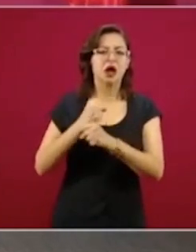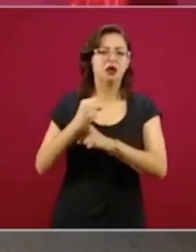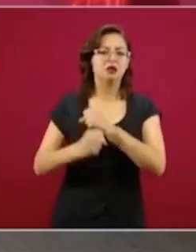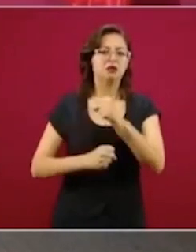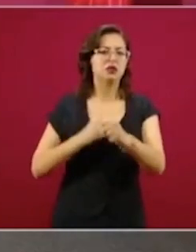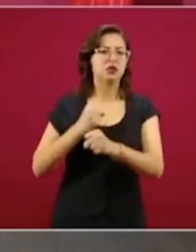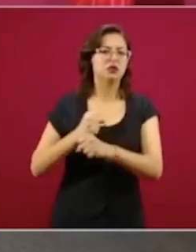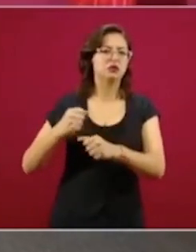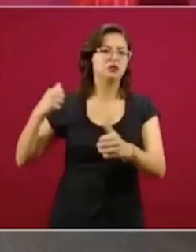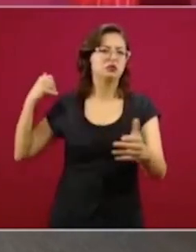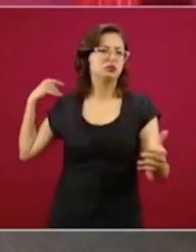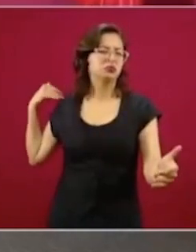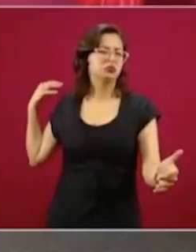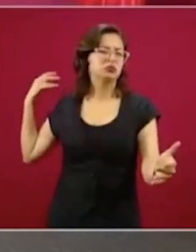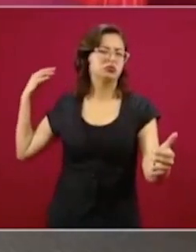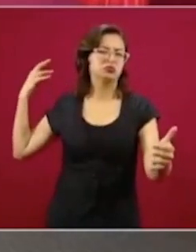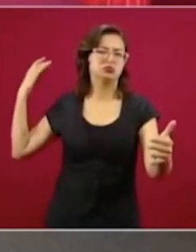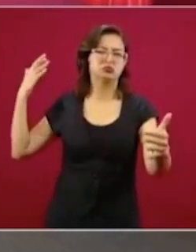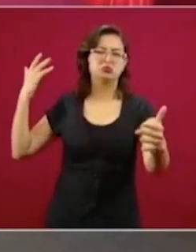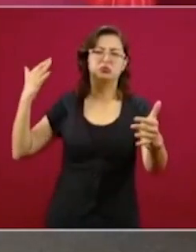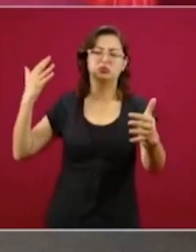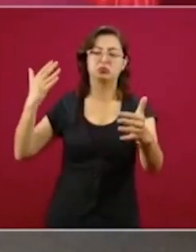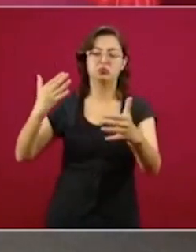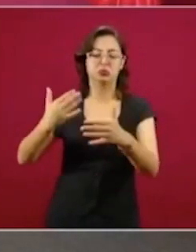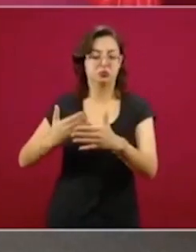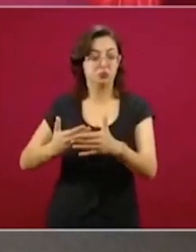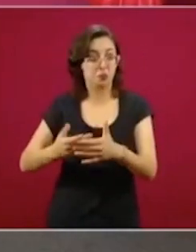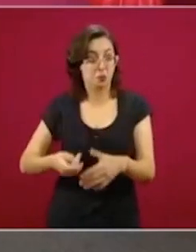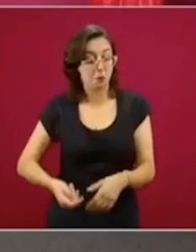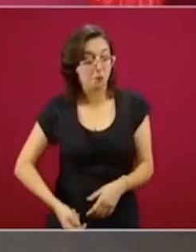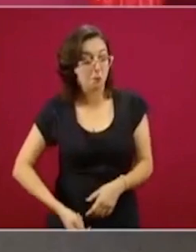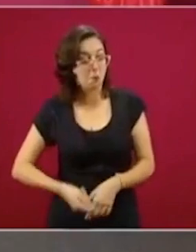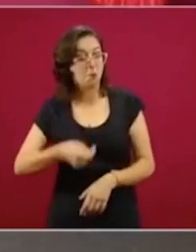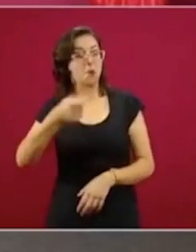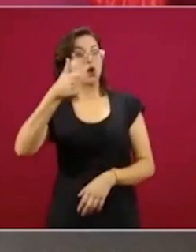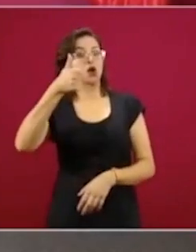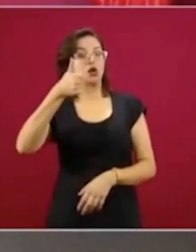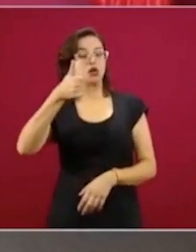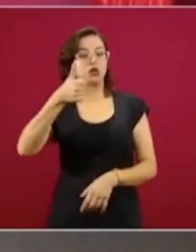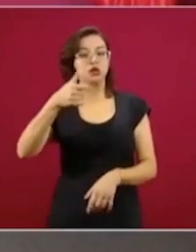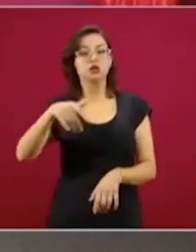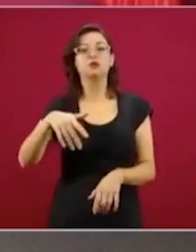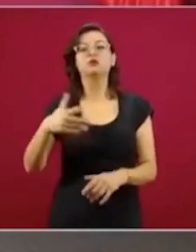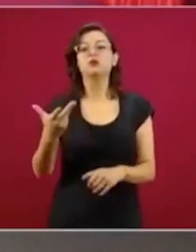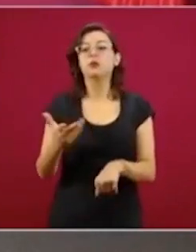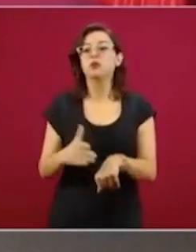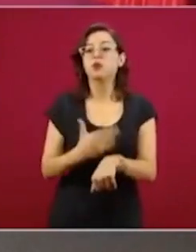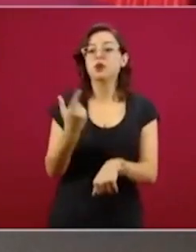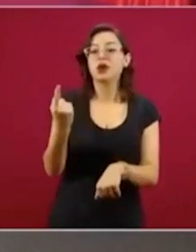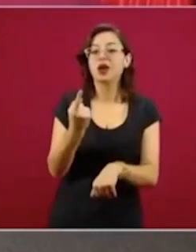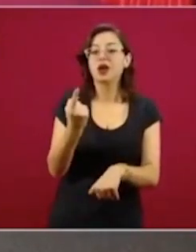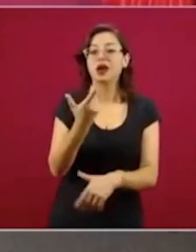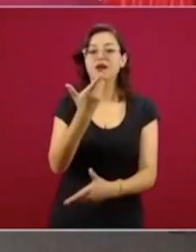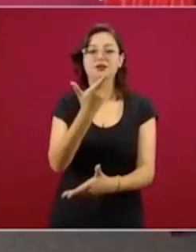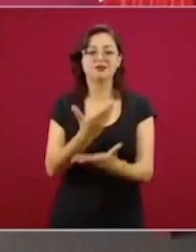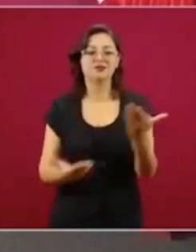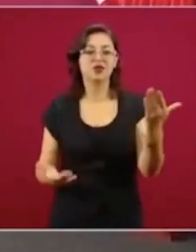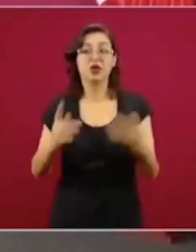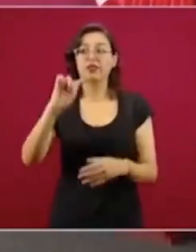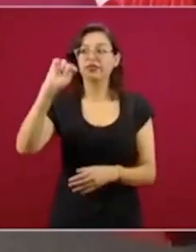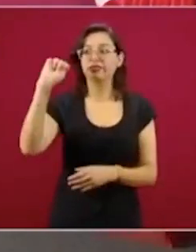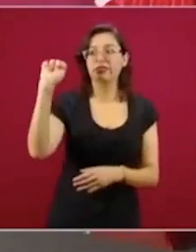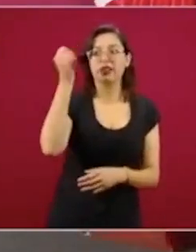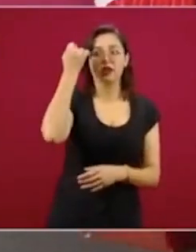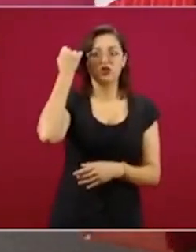veíamos algo así. Sí, esto tiene que ver con el avance de la tecnología